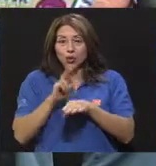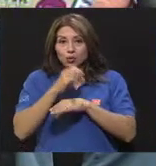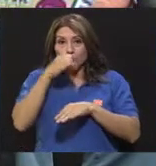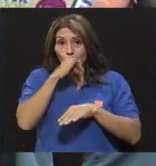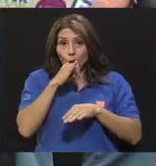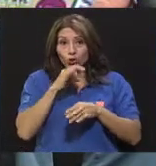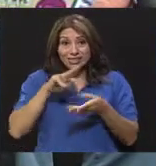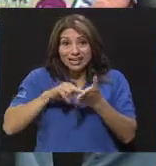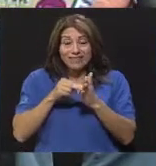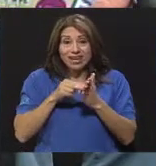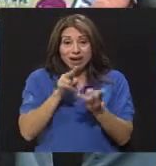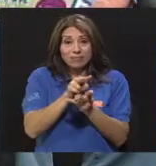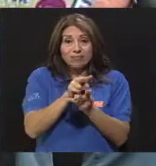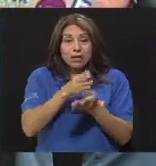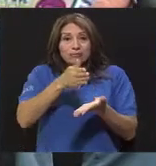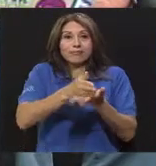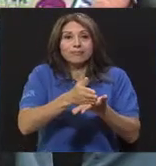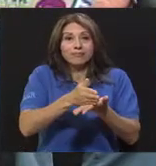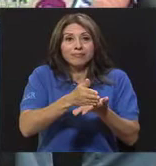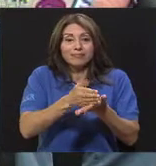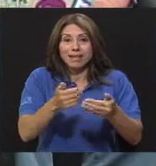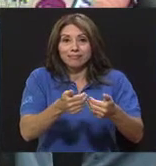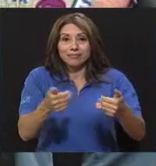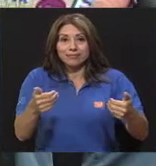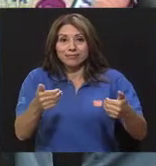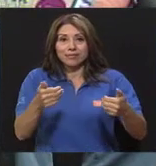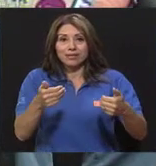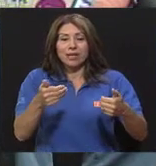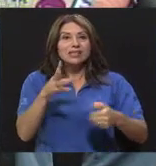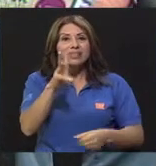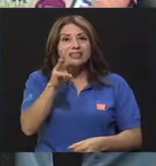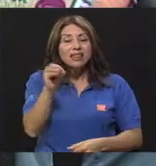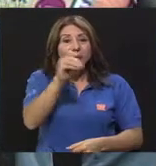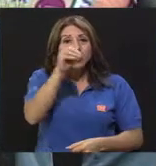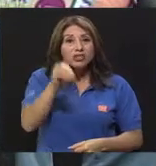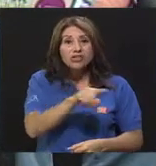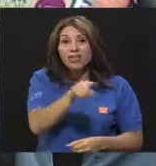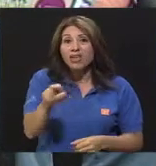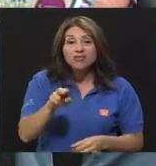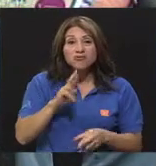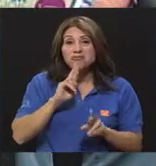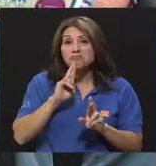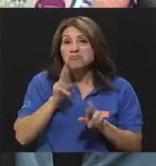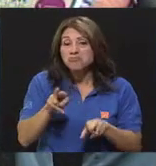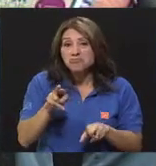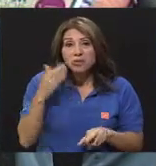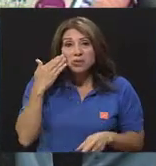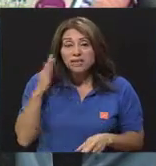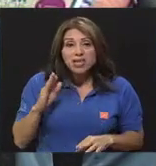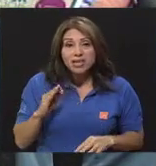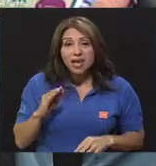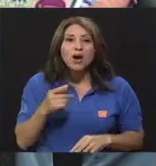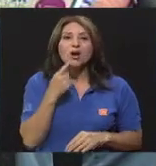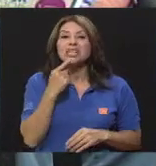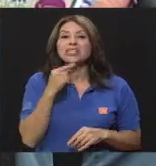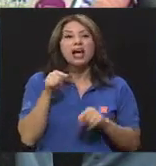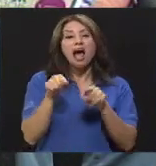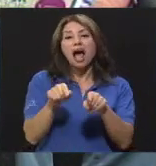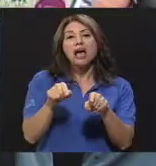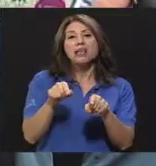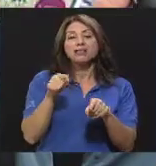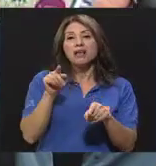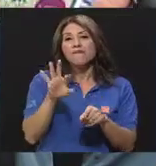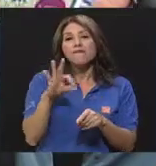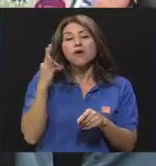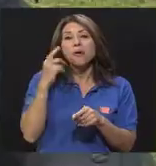casi que el 60% o no sabía o decía que no, que no era riesgoso ese